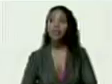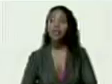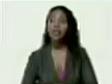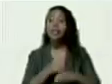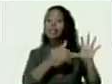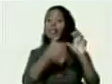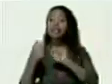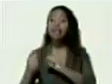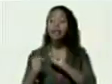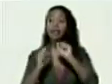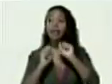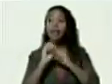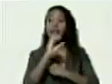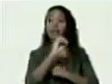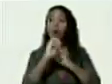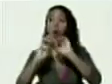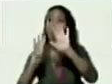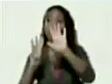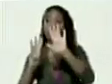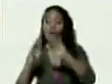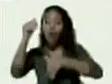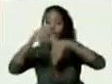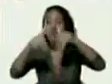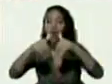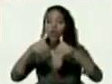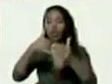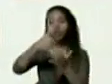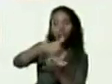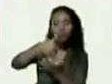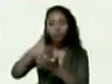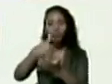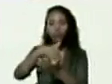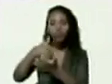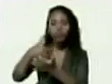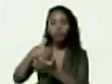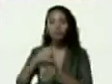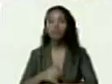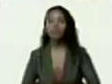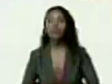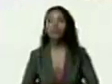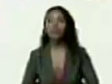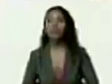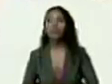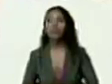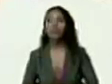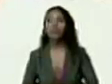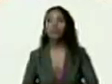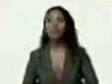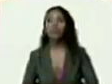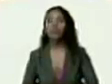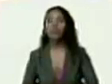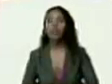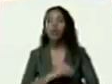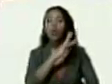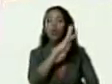608 votos blandos tenemos tenemos tenemos